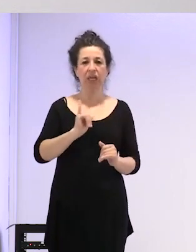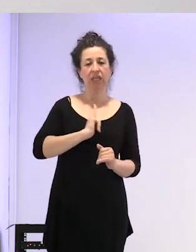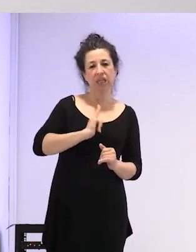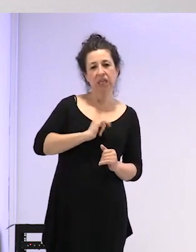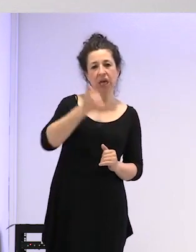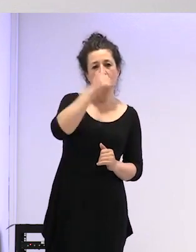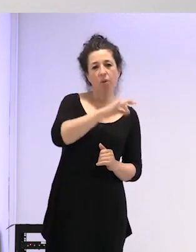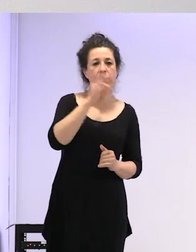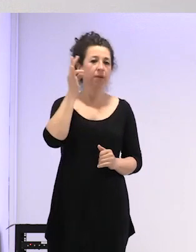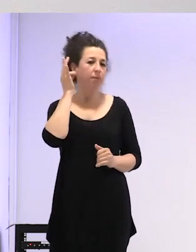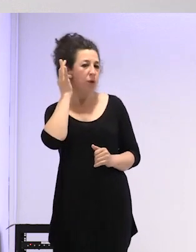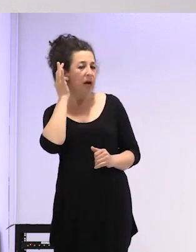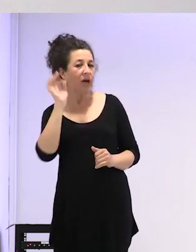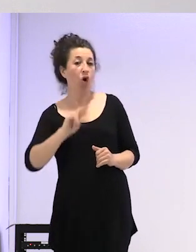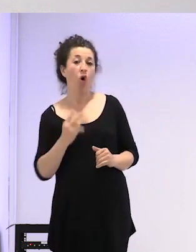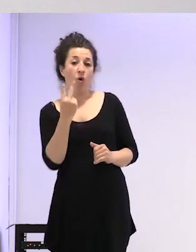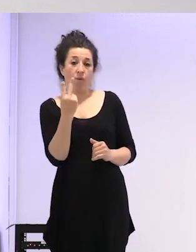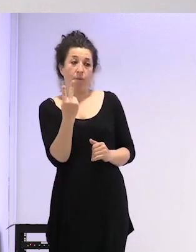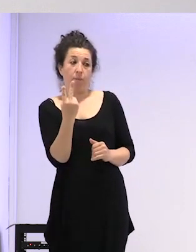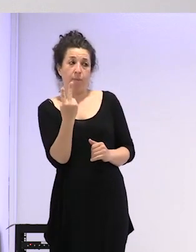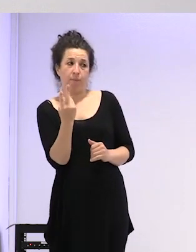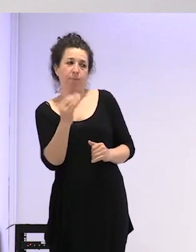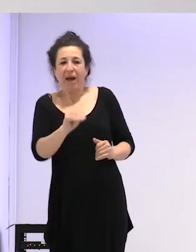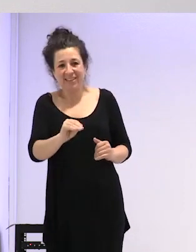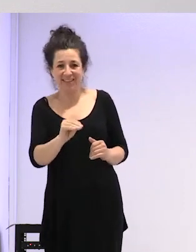o persona binaria que se lo he añadido yo